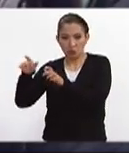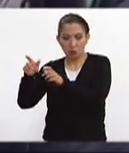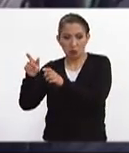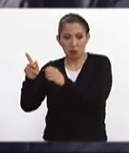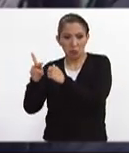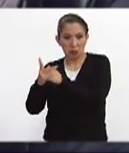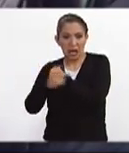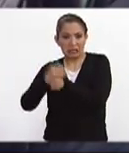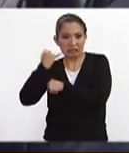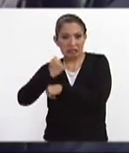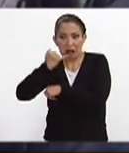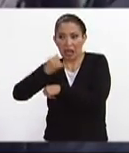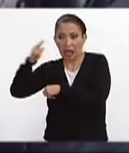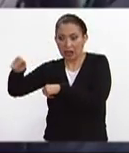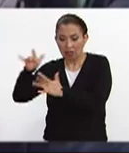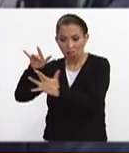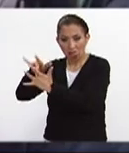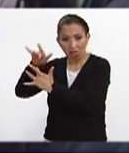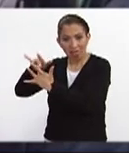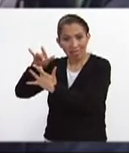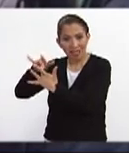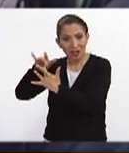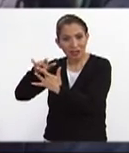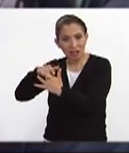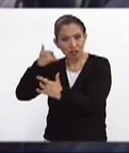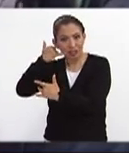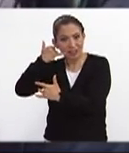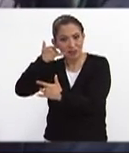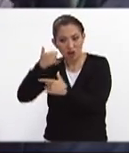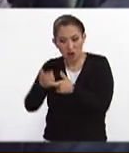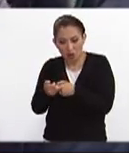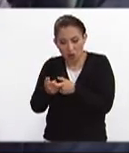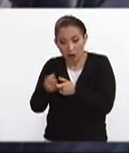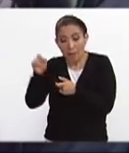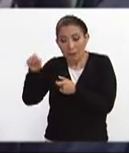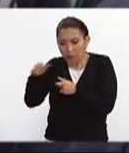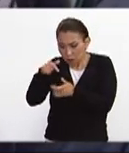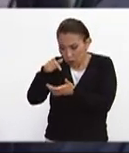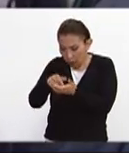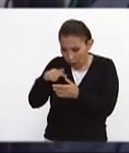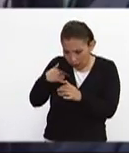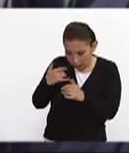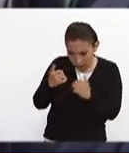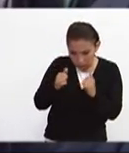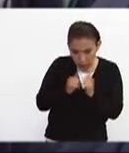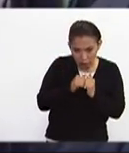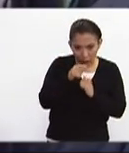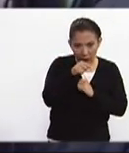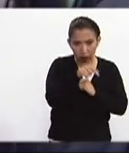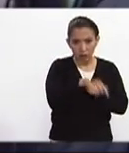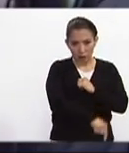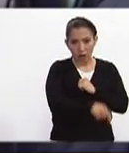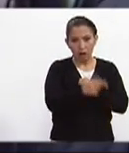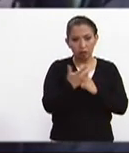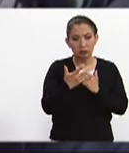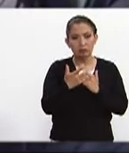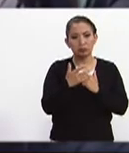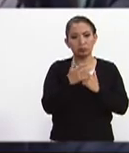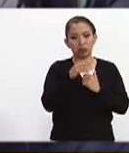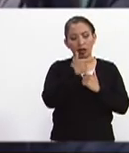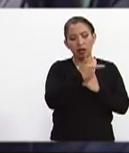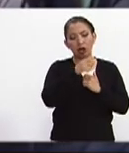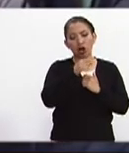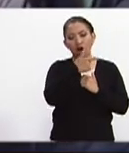Israel y misma ubicación logramos nosotros con la aplicación de